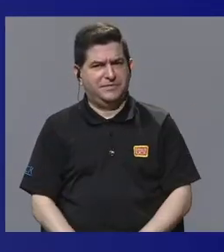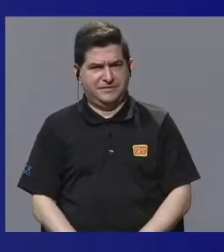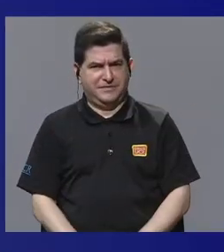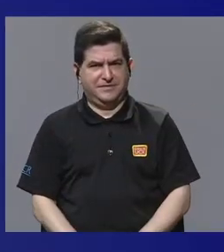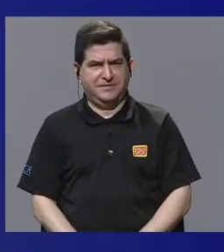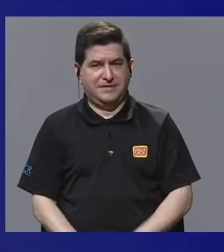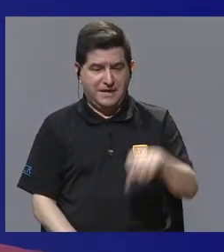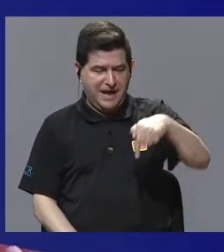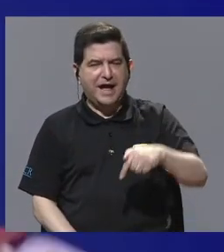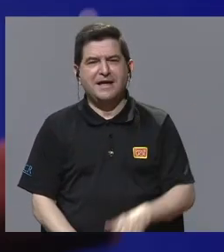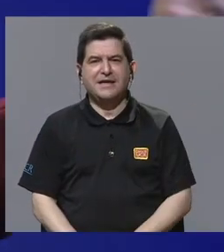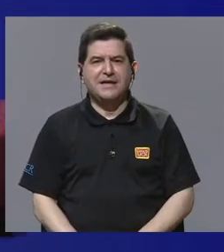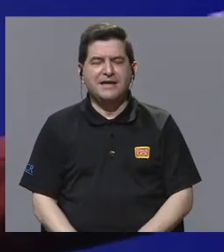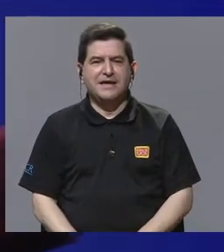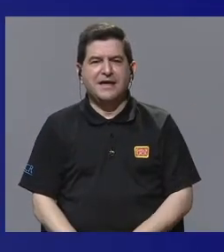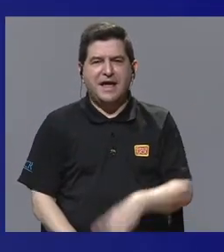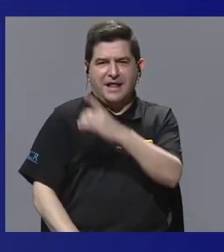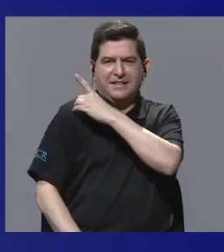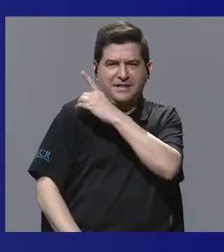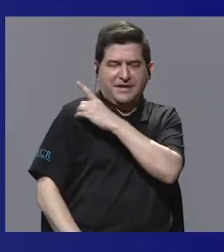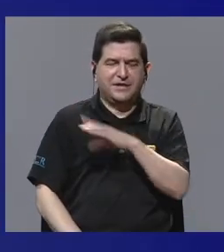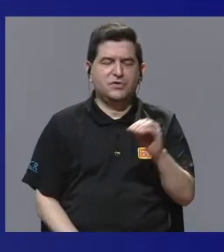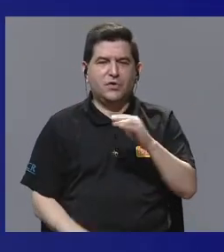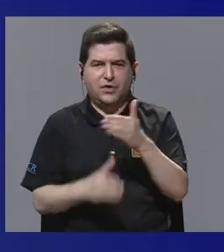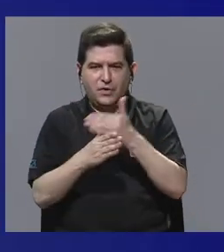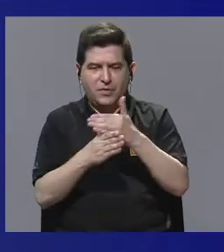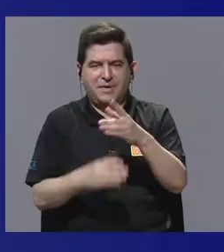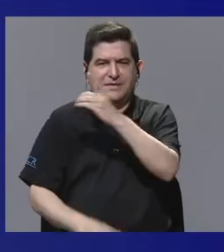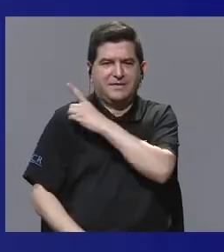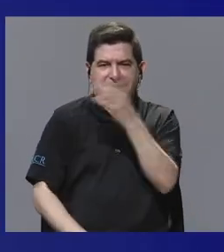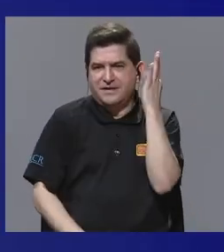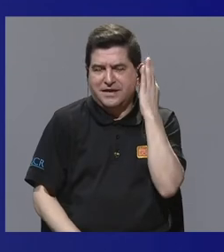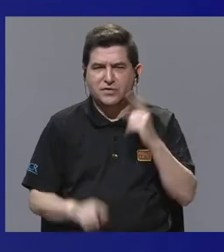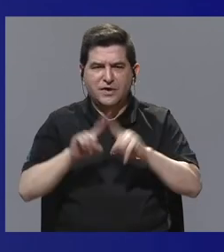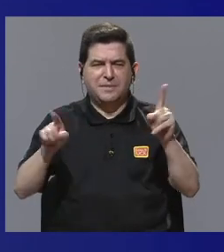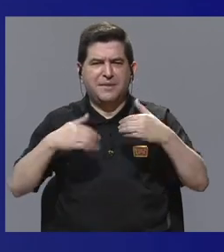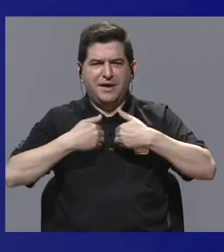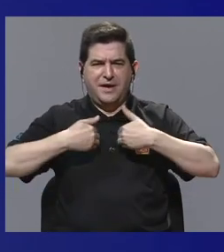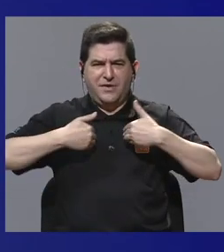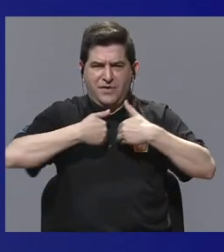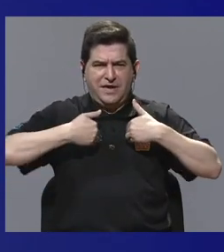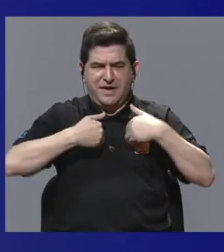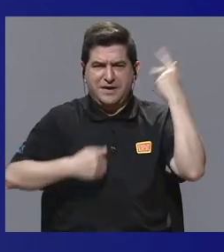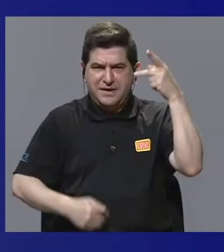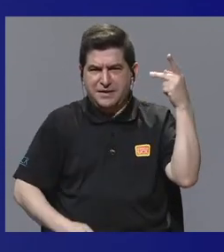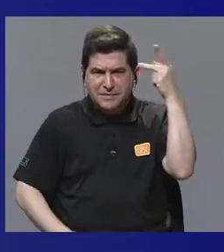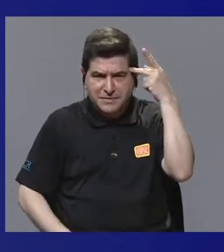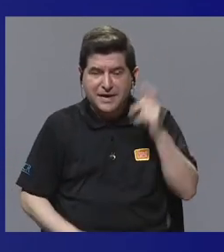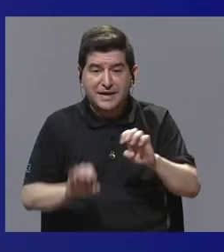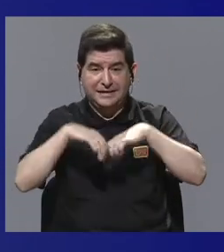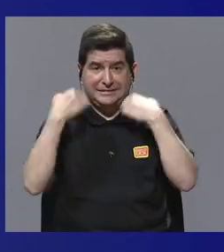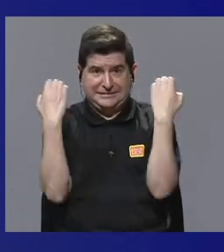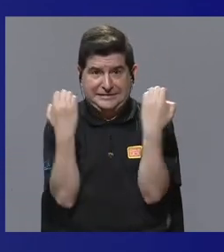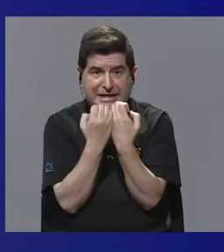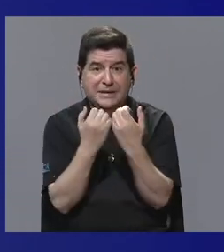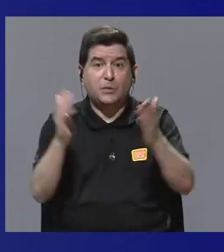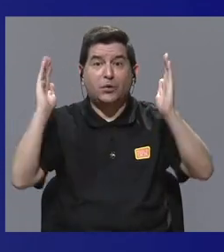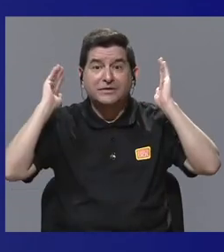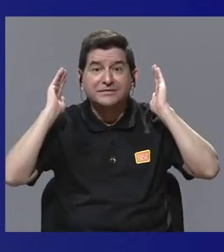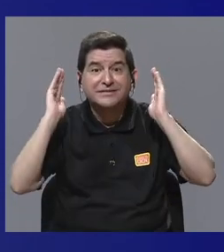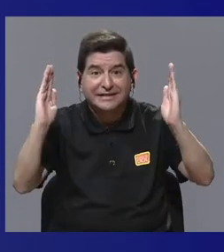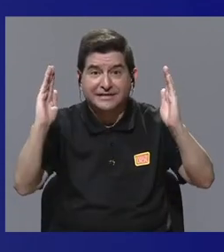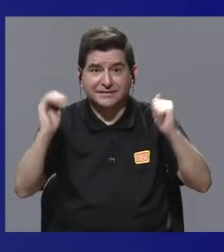al creador y director, co-directora, pero realmente Animales Políticos es un equipo bastante grande de